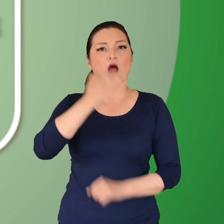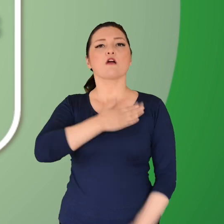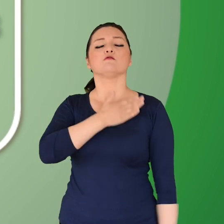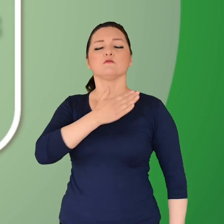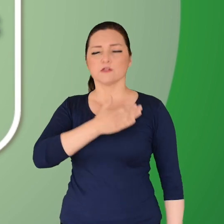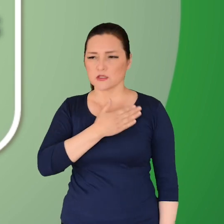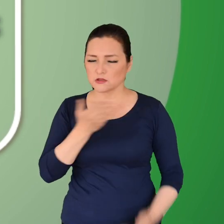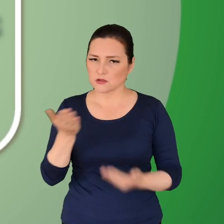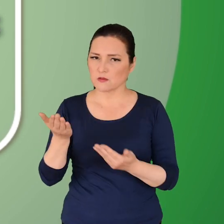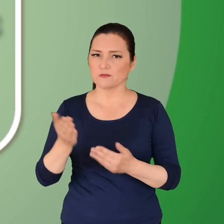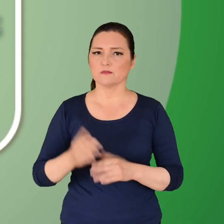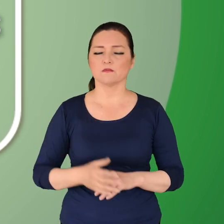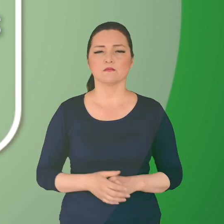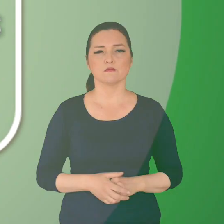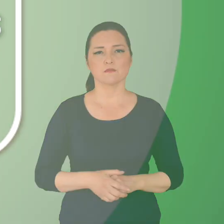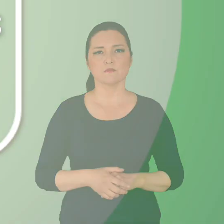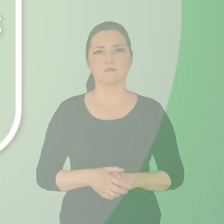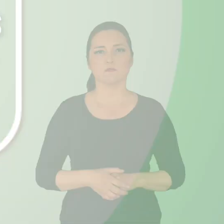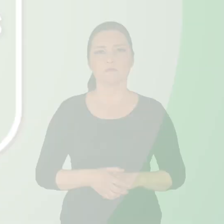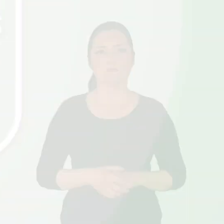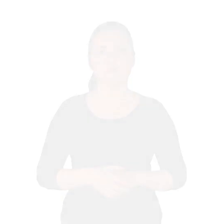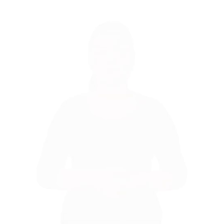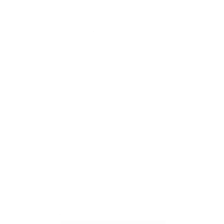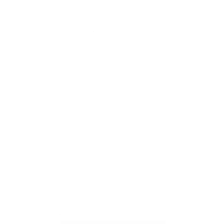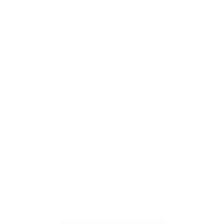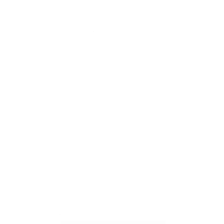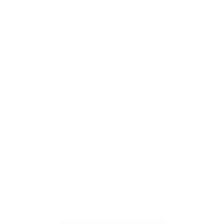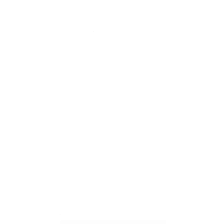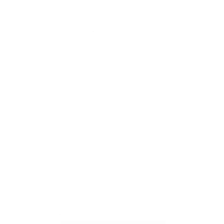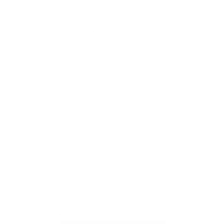Conversa con una persona adulta en la que confíes.